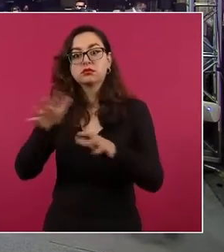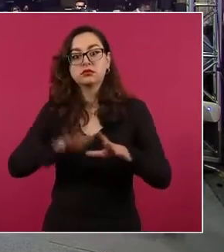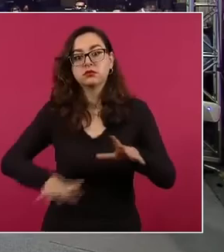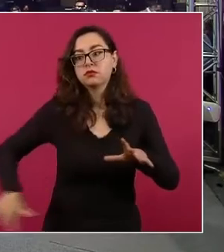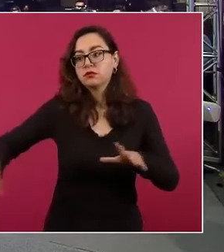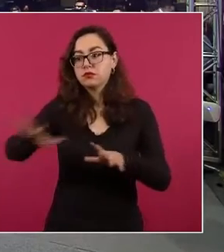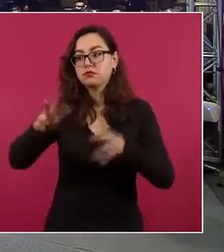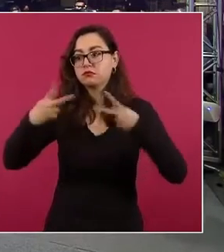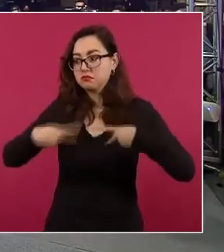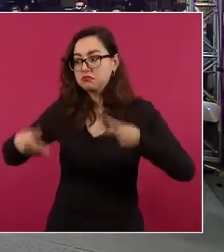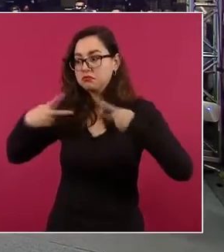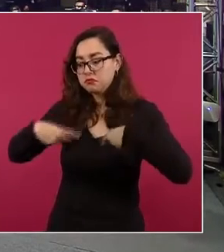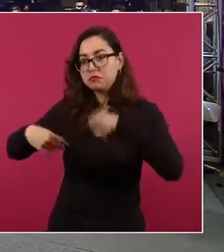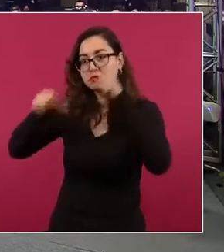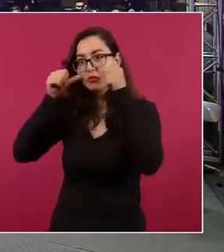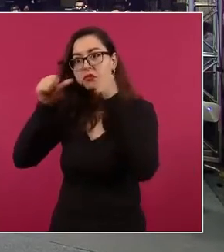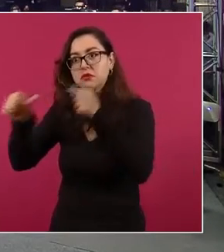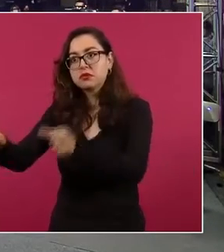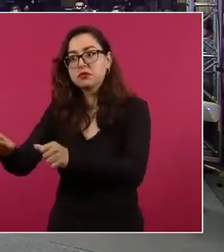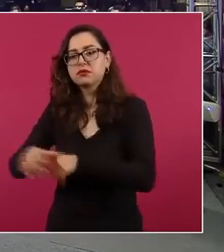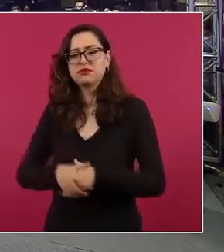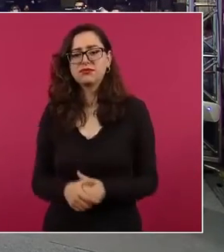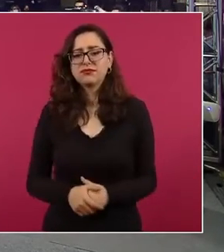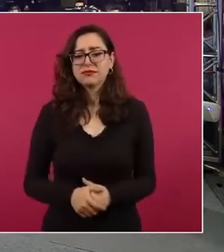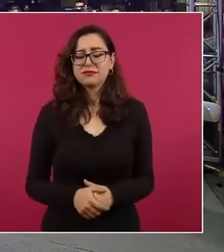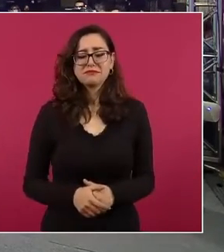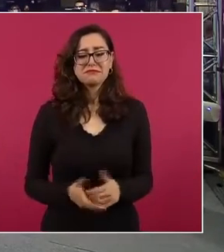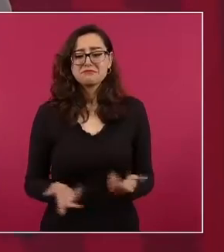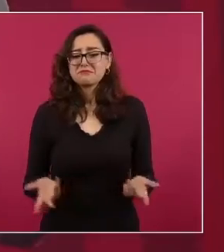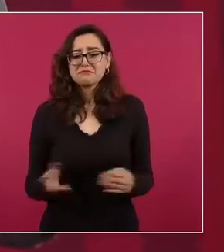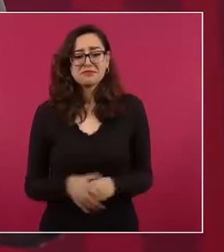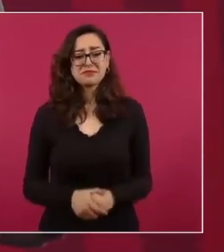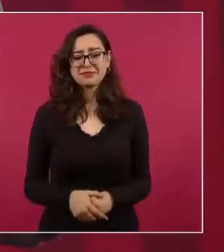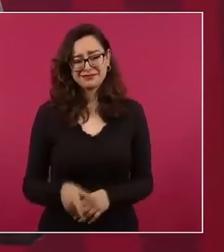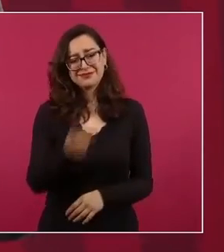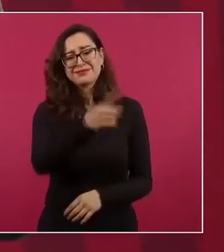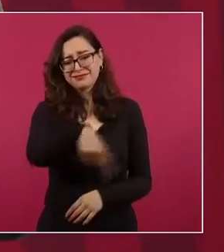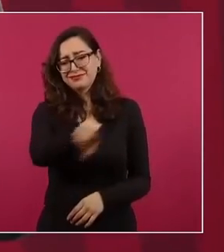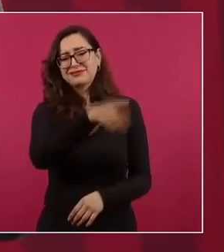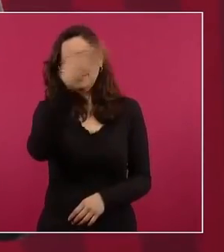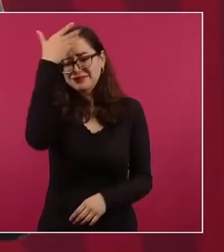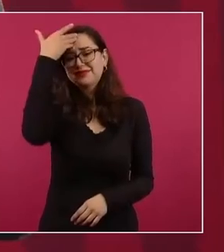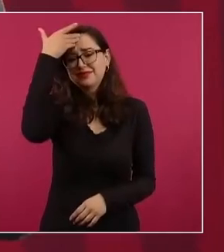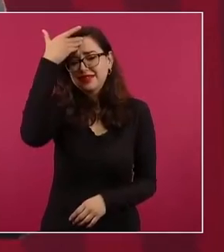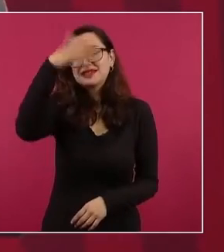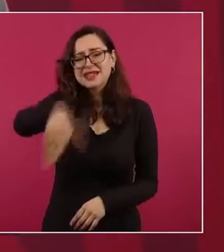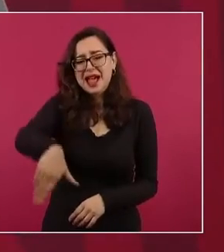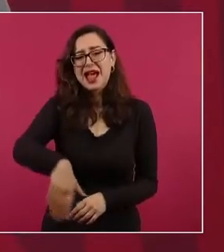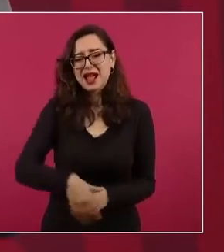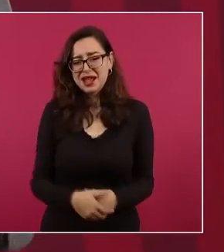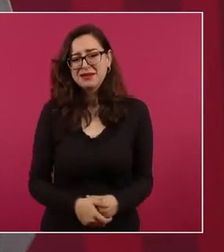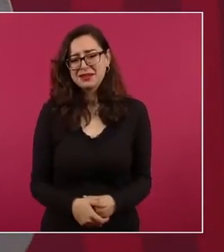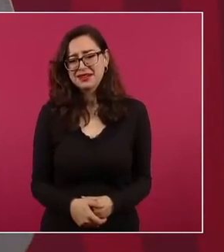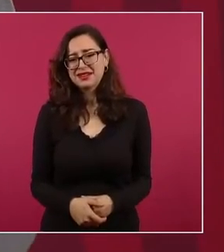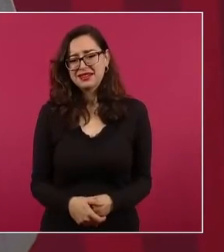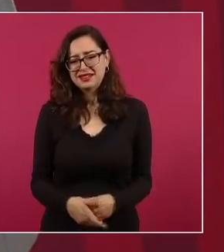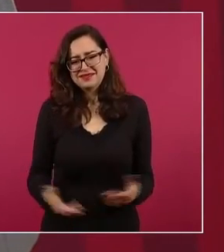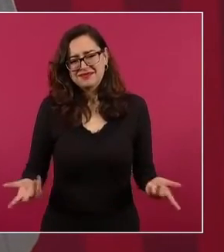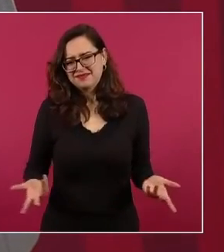No, eso ya tienen información, o sea, lo saben.